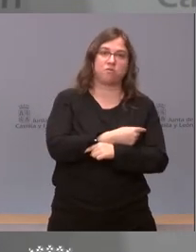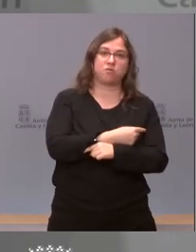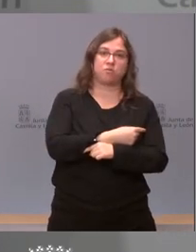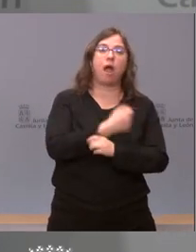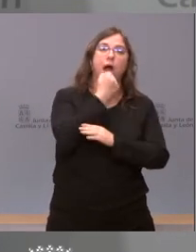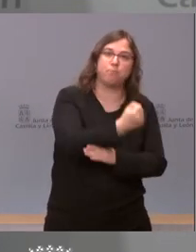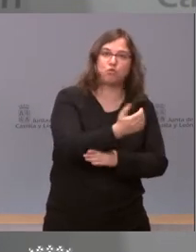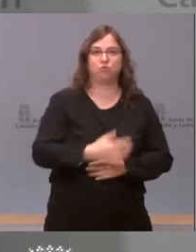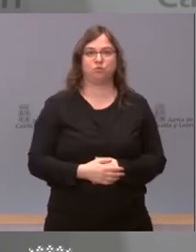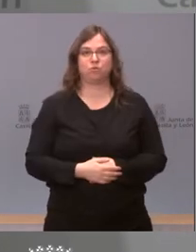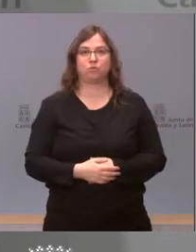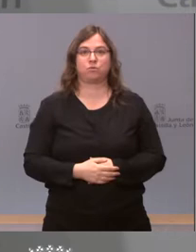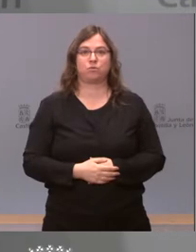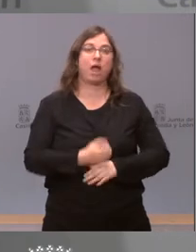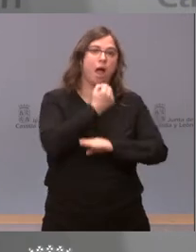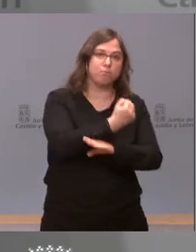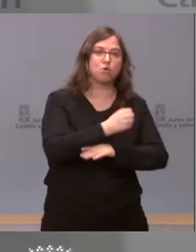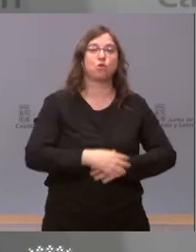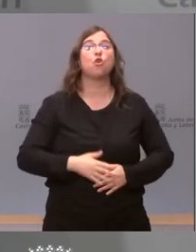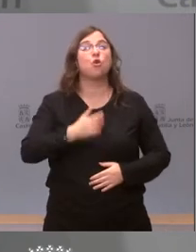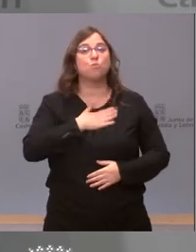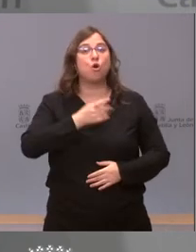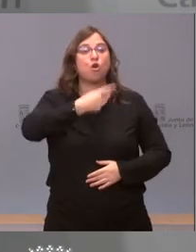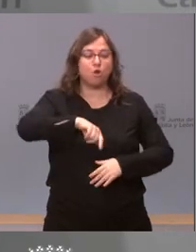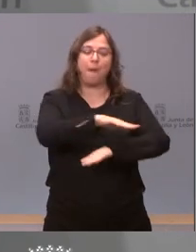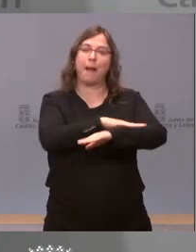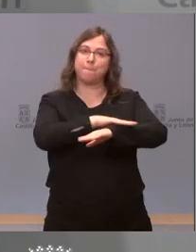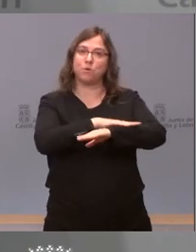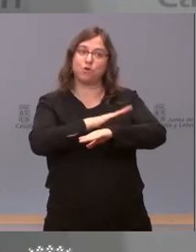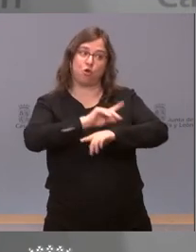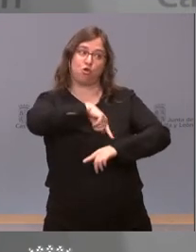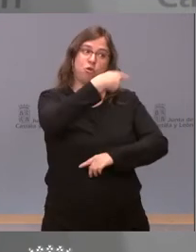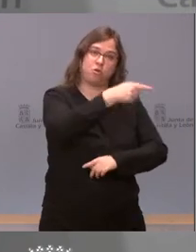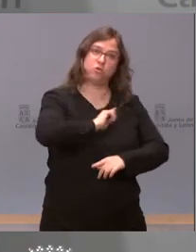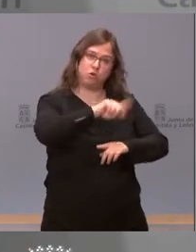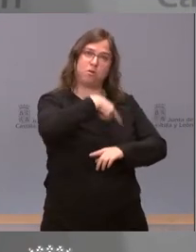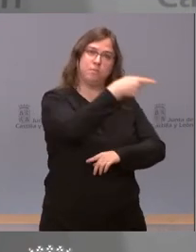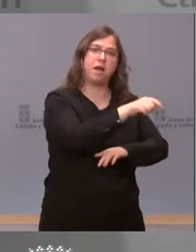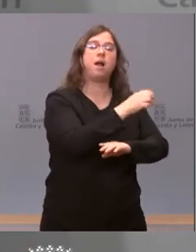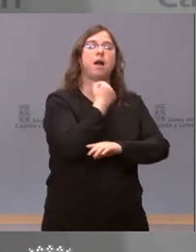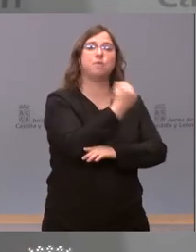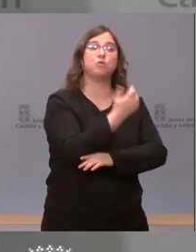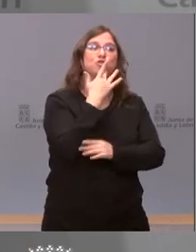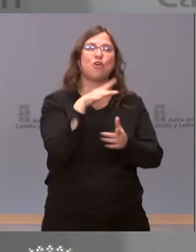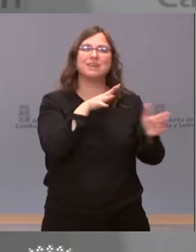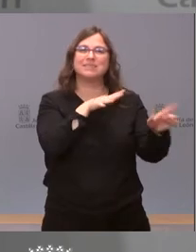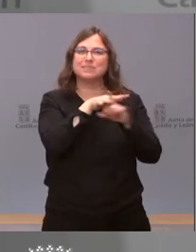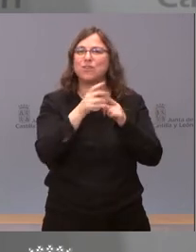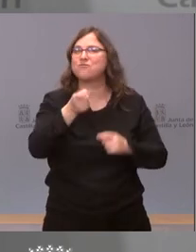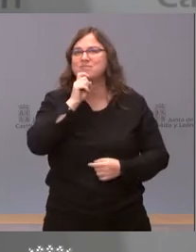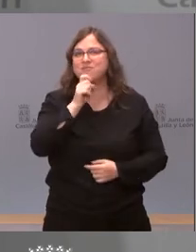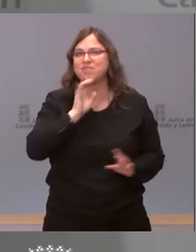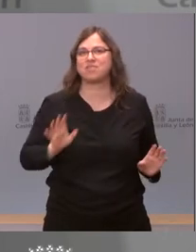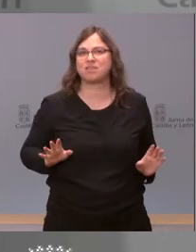apoyarle. Porque nosotros apoyamos a nuestro gobierno en una situación de dificultad en la que hay que tomar decisiones difíciles. Decisiones